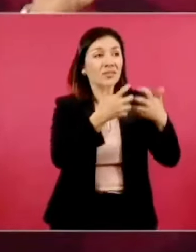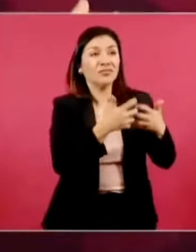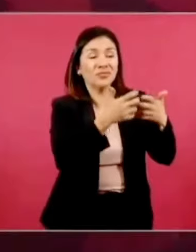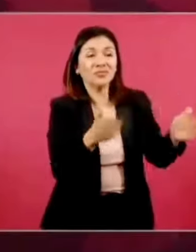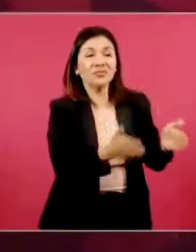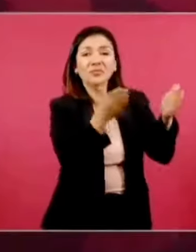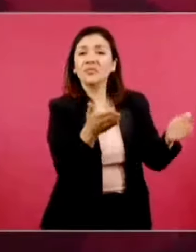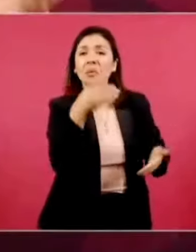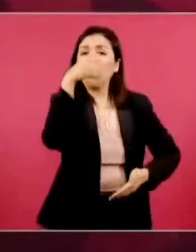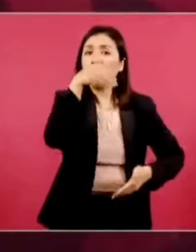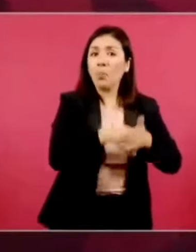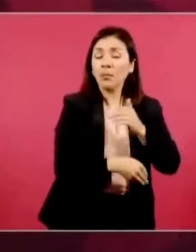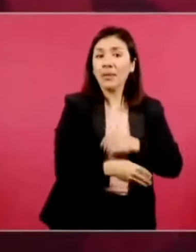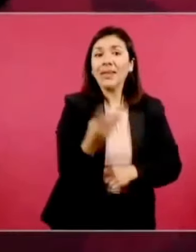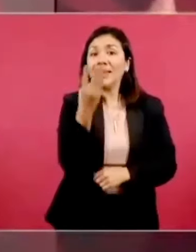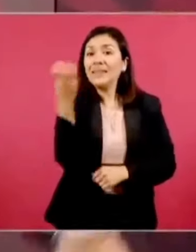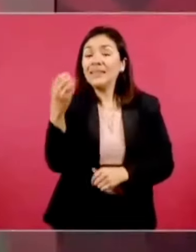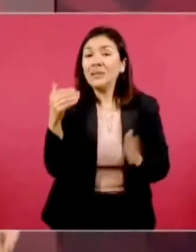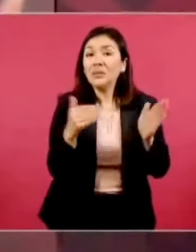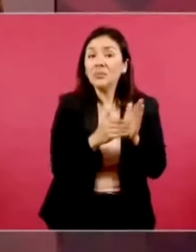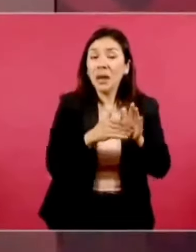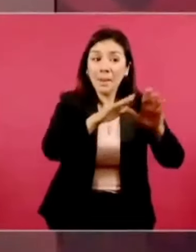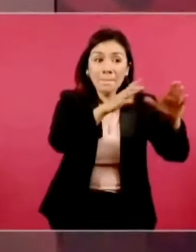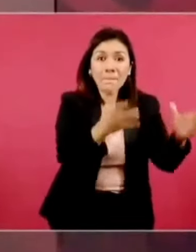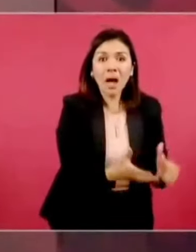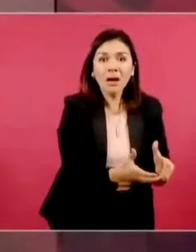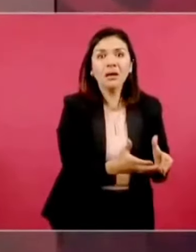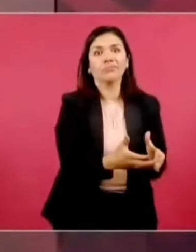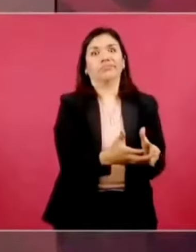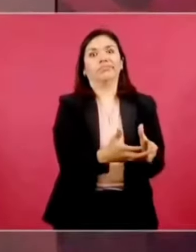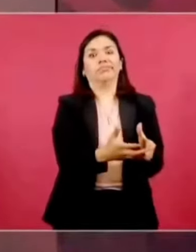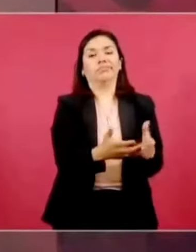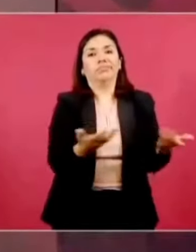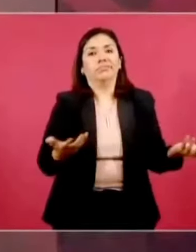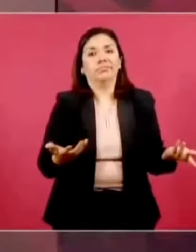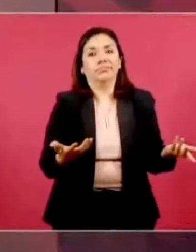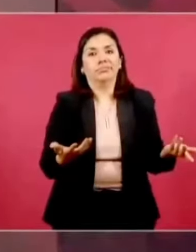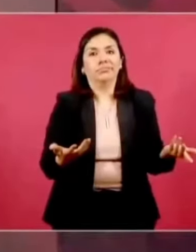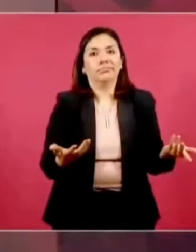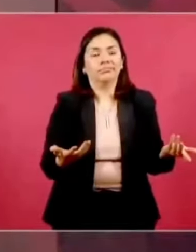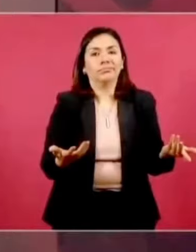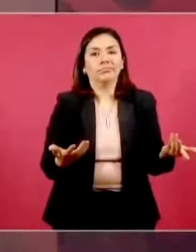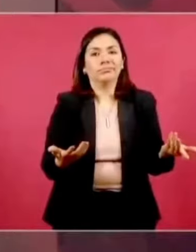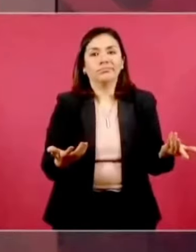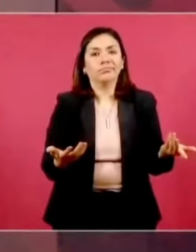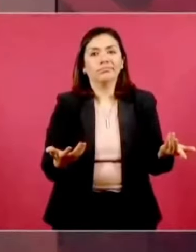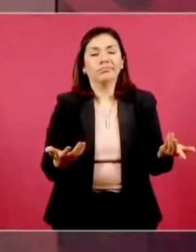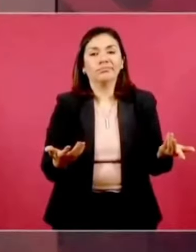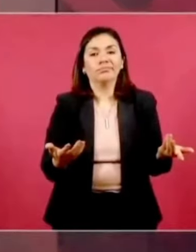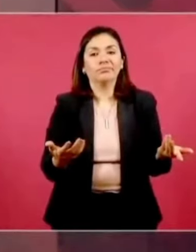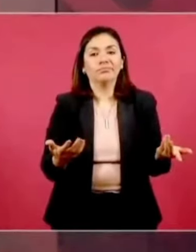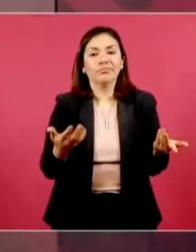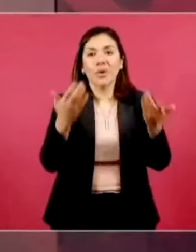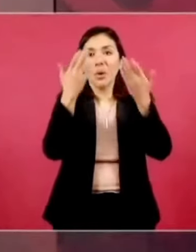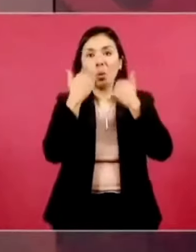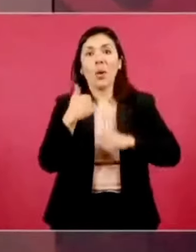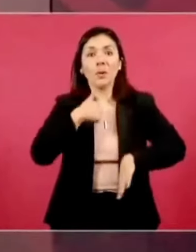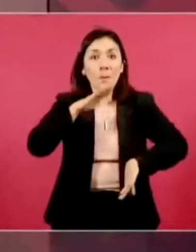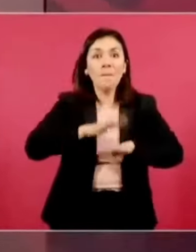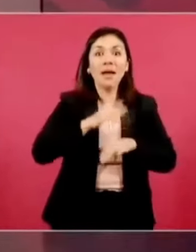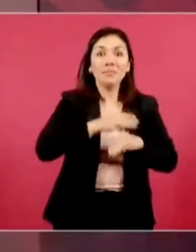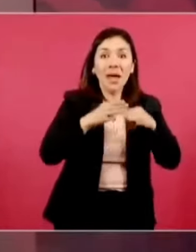300 mil barriles nos dejaba sin materia prima